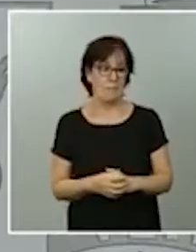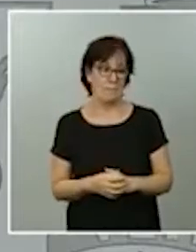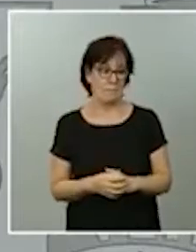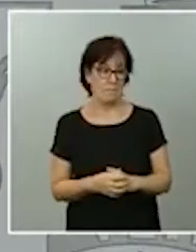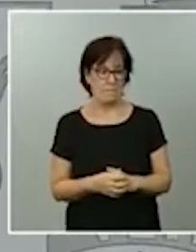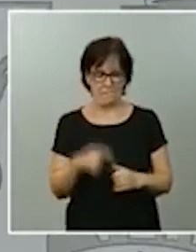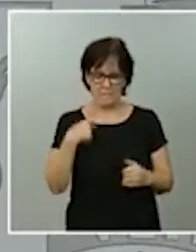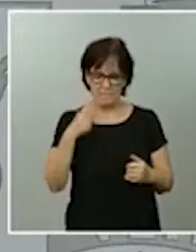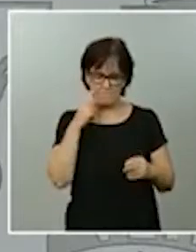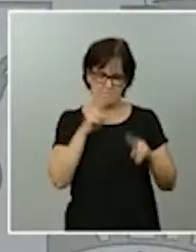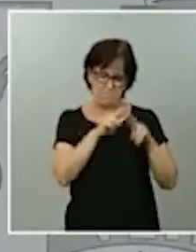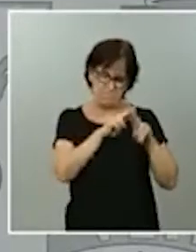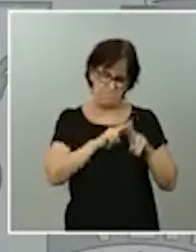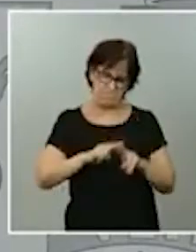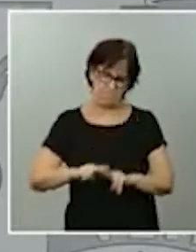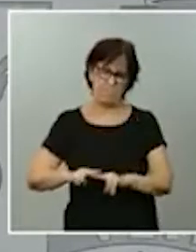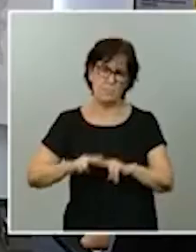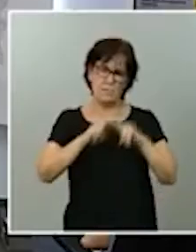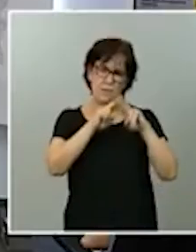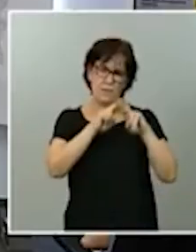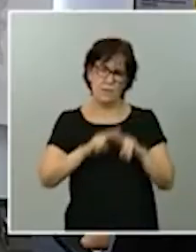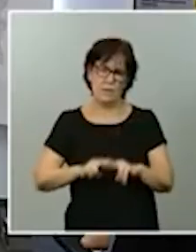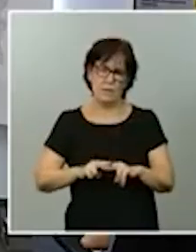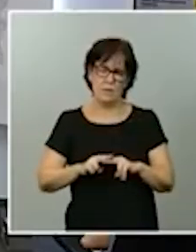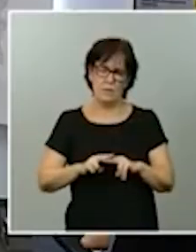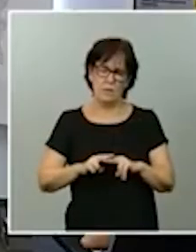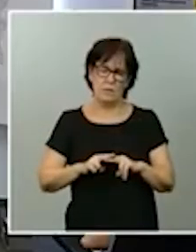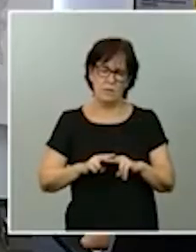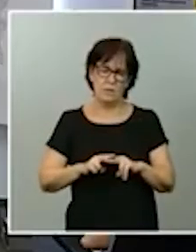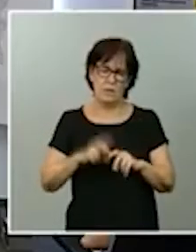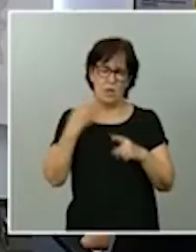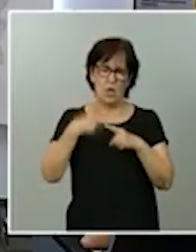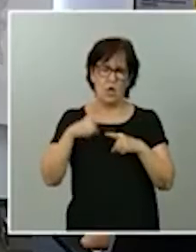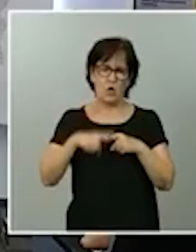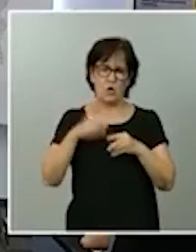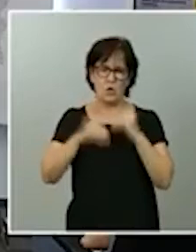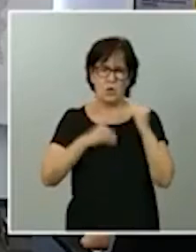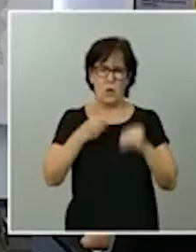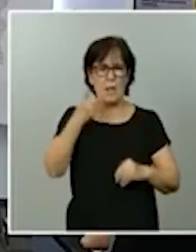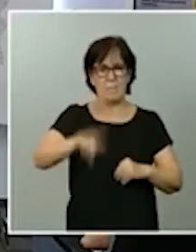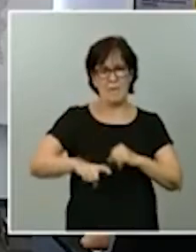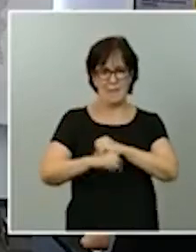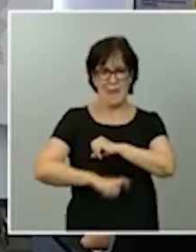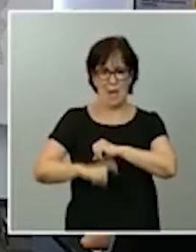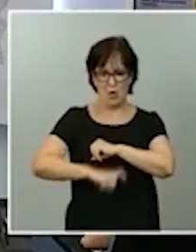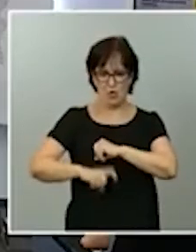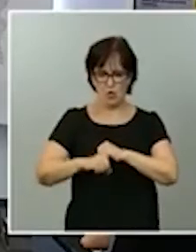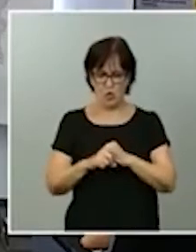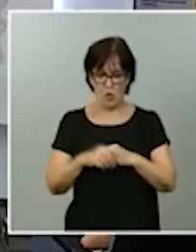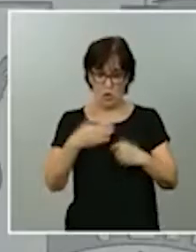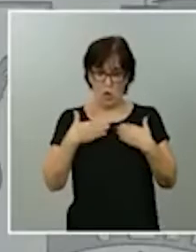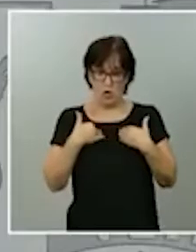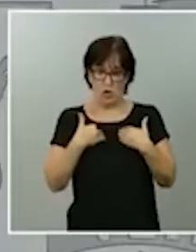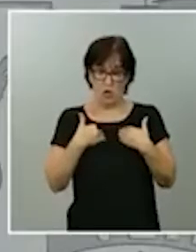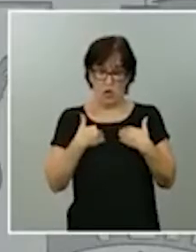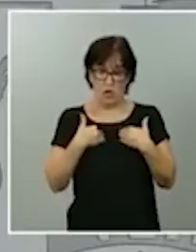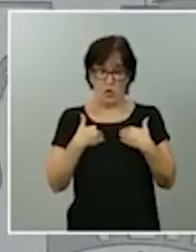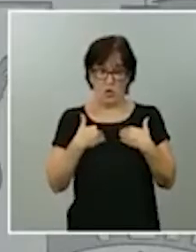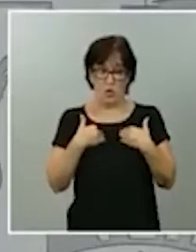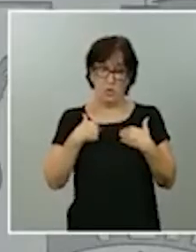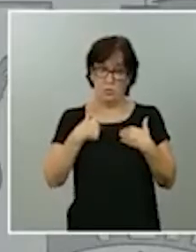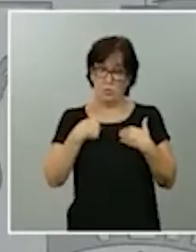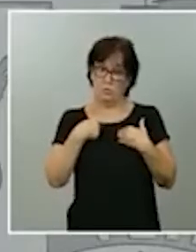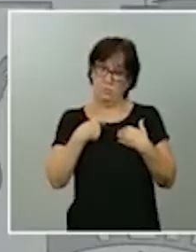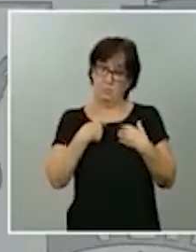cuentas de las cosas que hemos hecho durante este mes de agosto. Yo, en particular, dado que soy objeto de esa crítica,